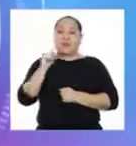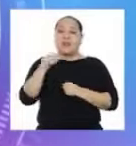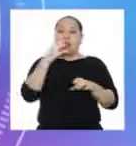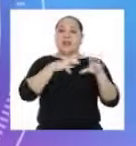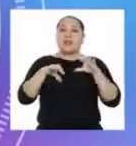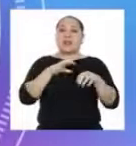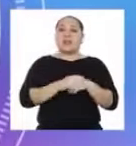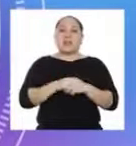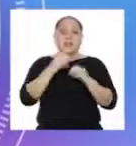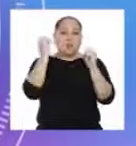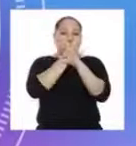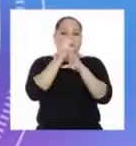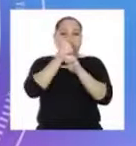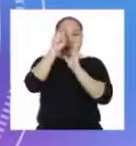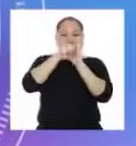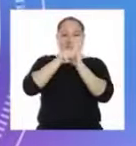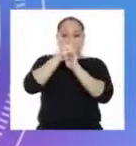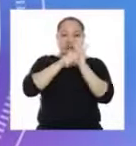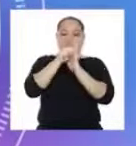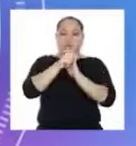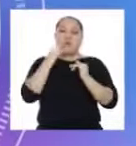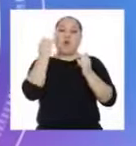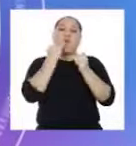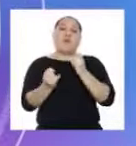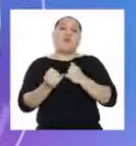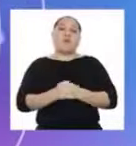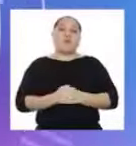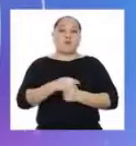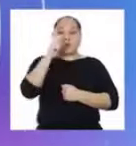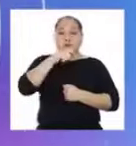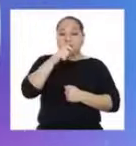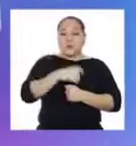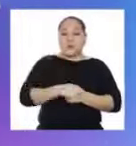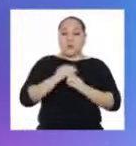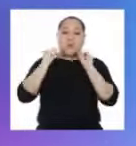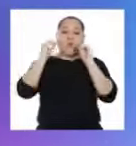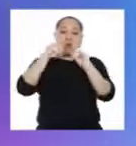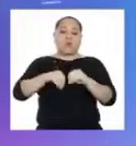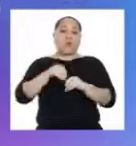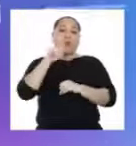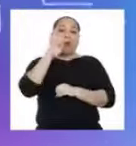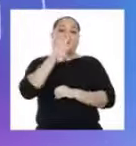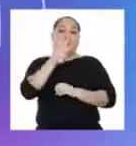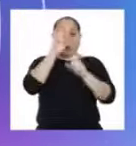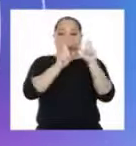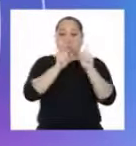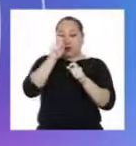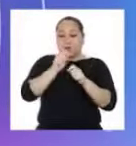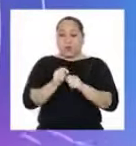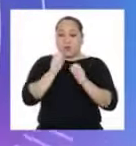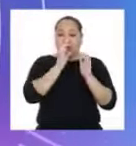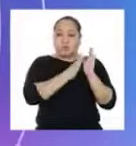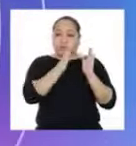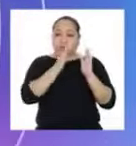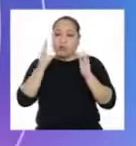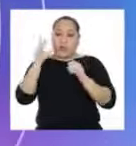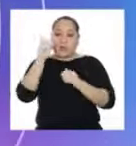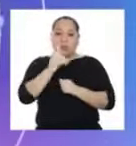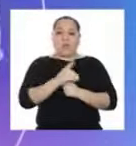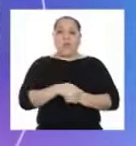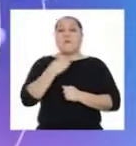para realizar videollamadas. Y por último, debemos colocar cuatro personas en la